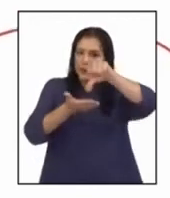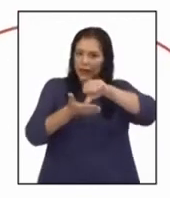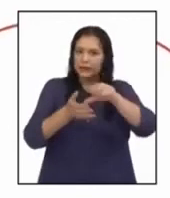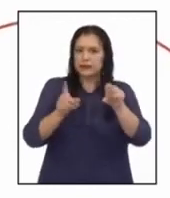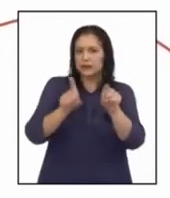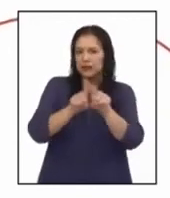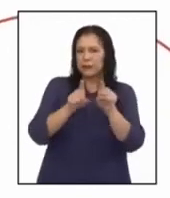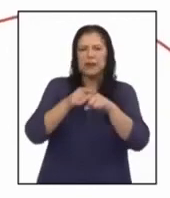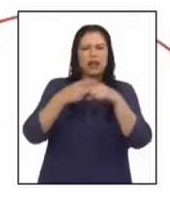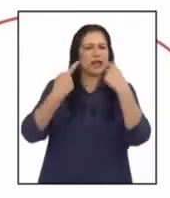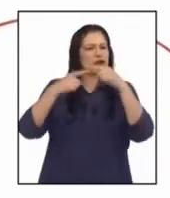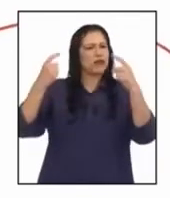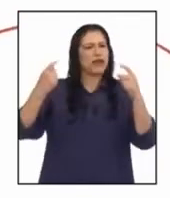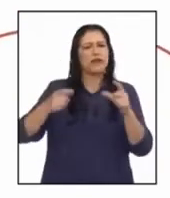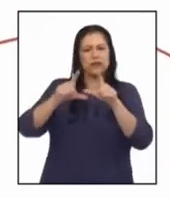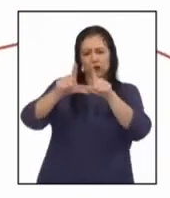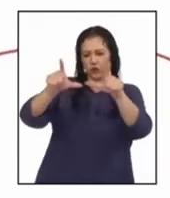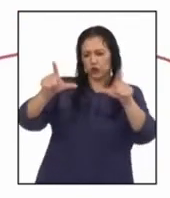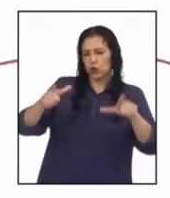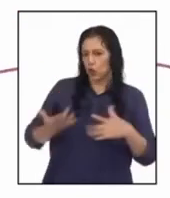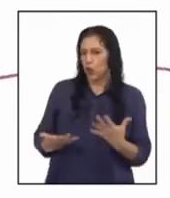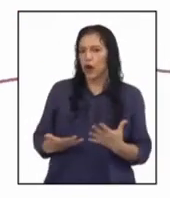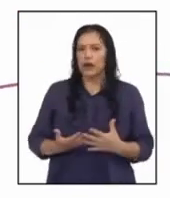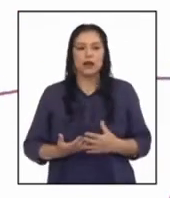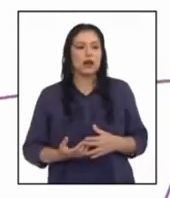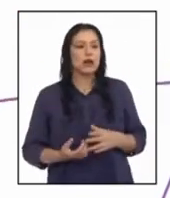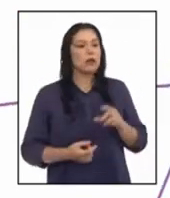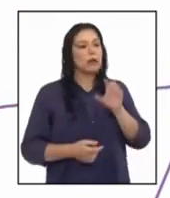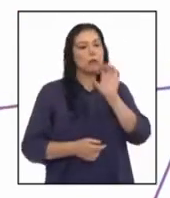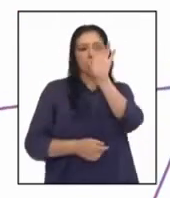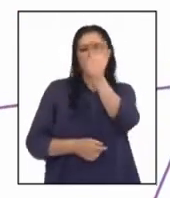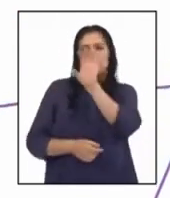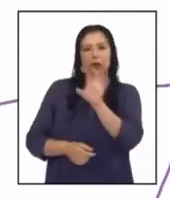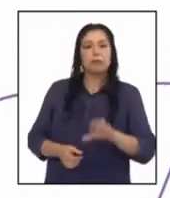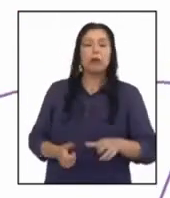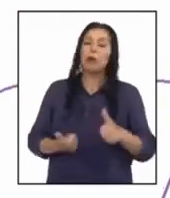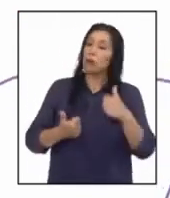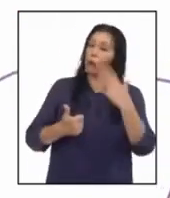y otros espacios públicos. ¡Quedó súper!